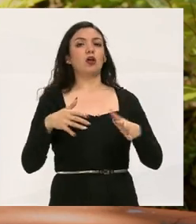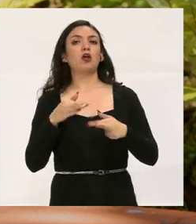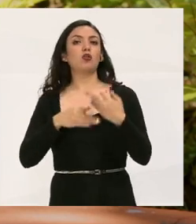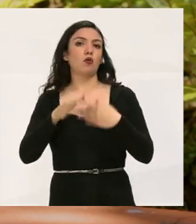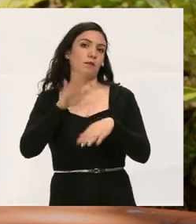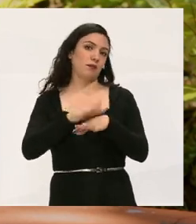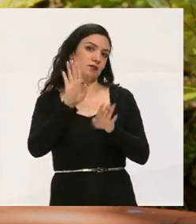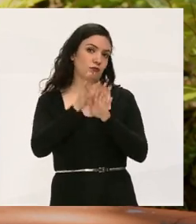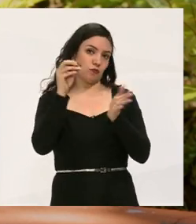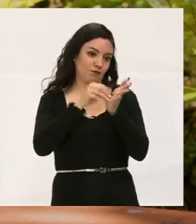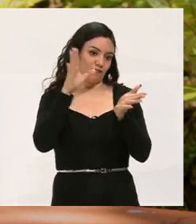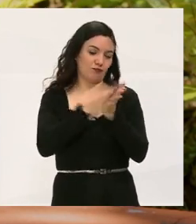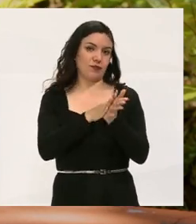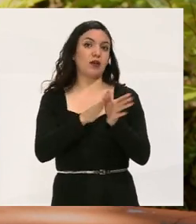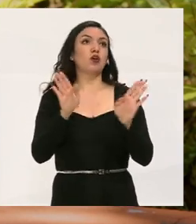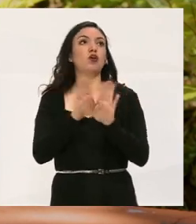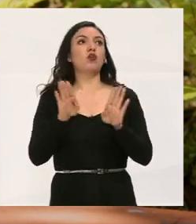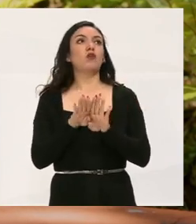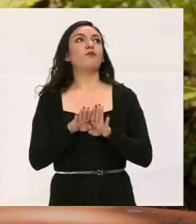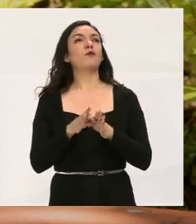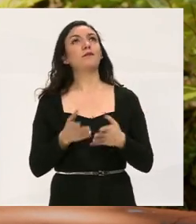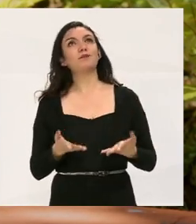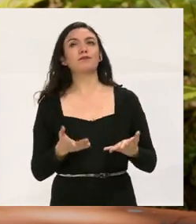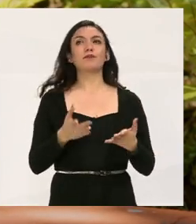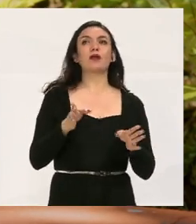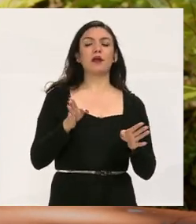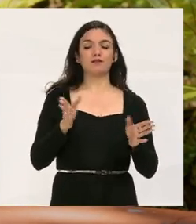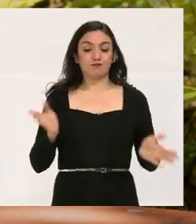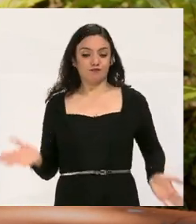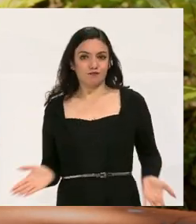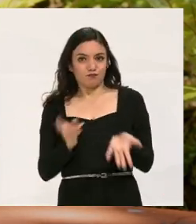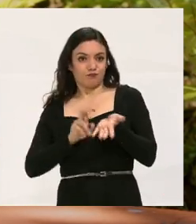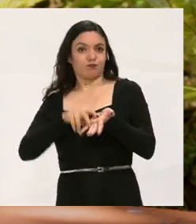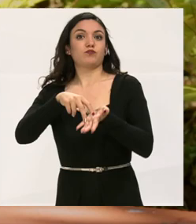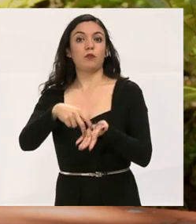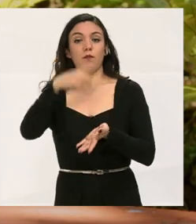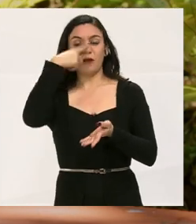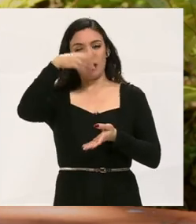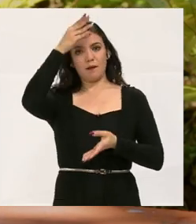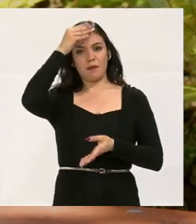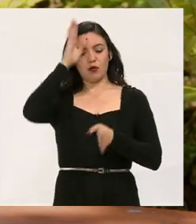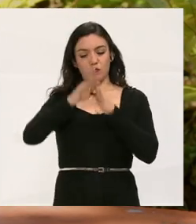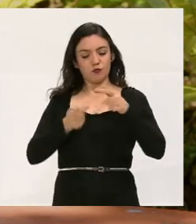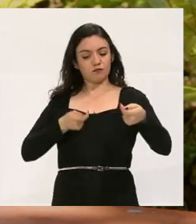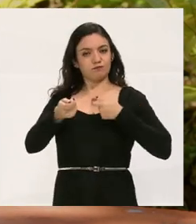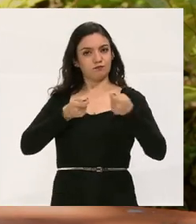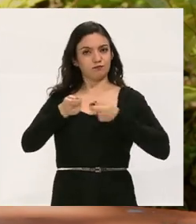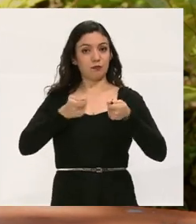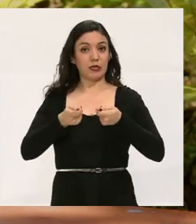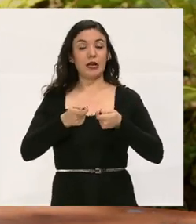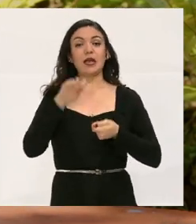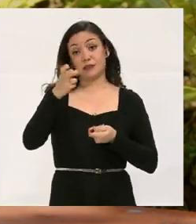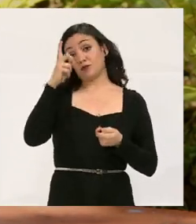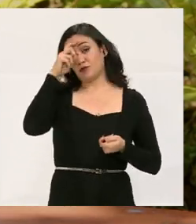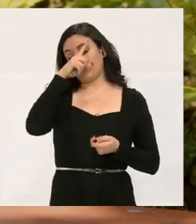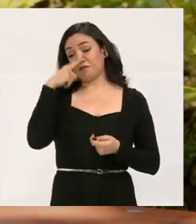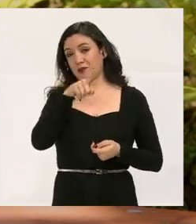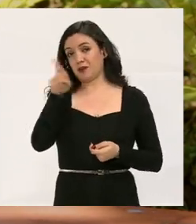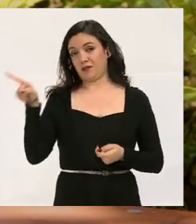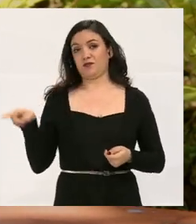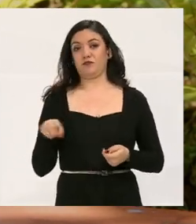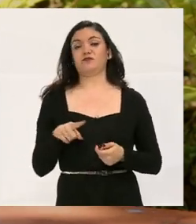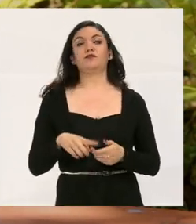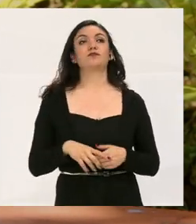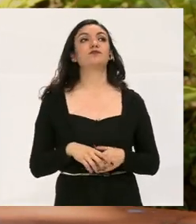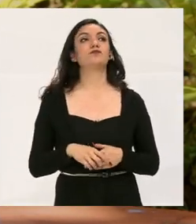su hiperactividad es lo que está muy marcado. Los impulsos son los que hay que aprender a controlar, eso es lo